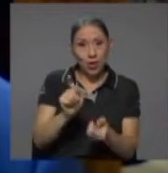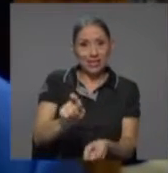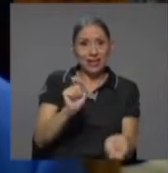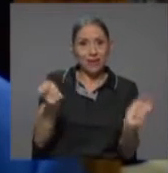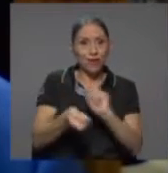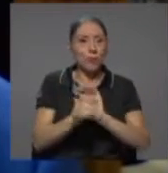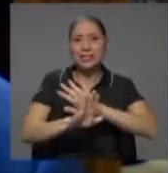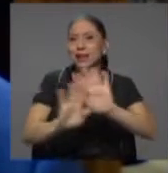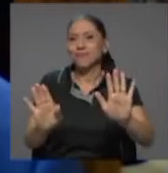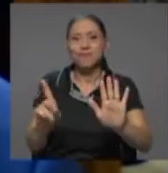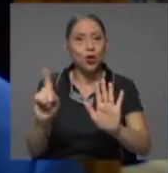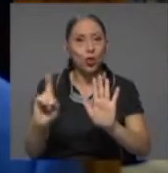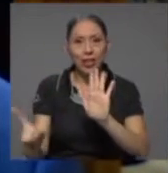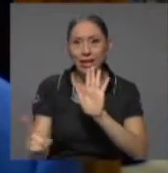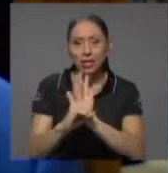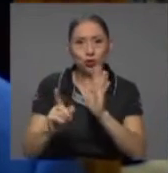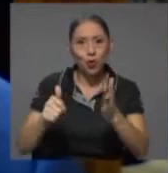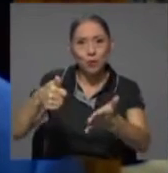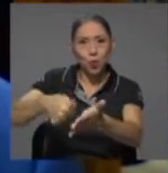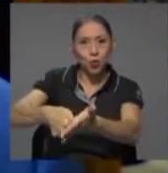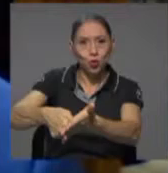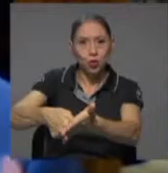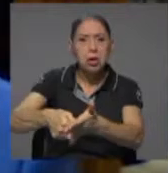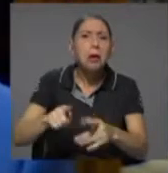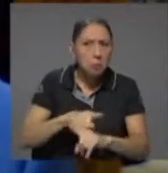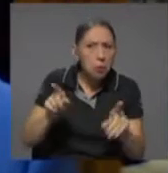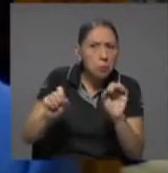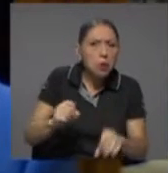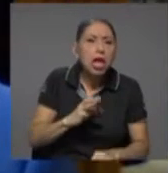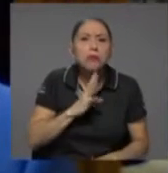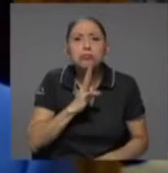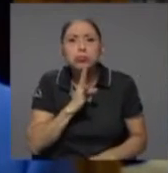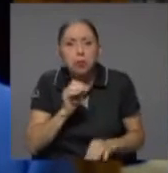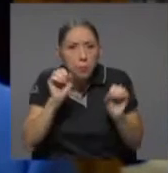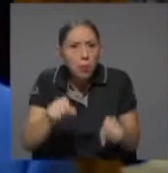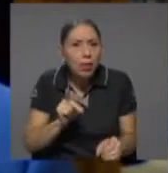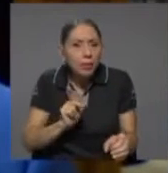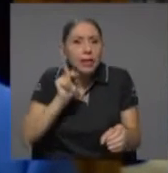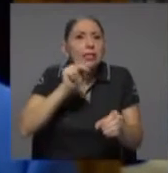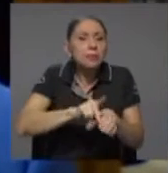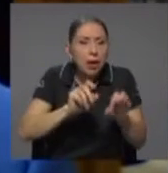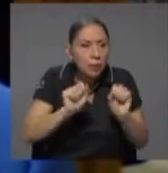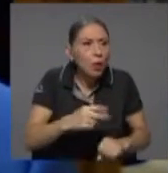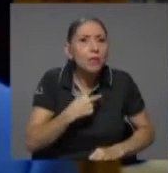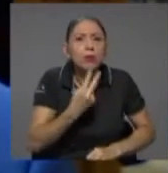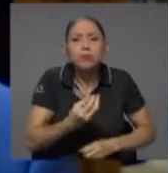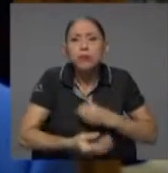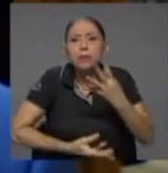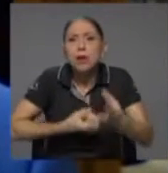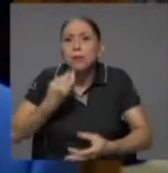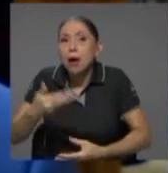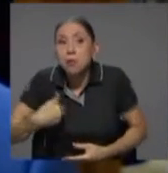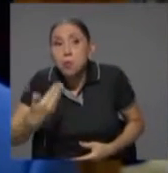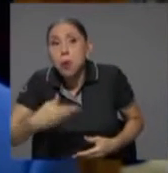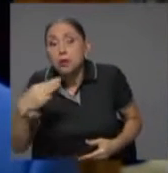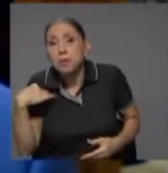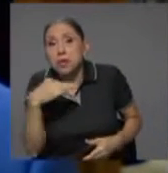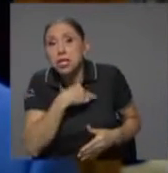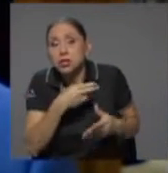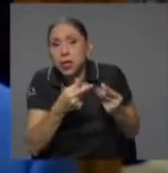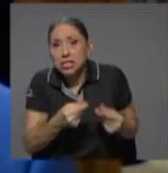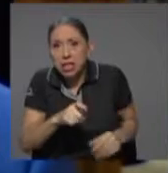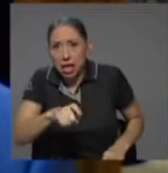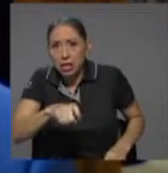derecho al voto, si bien no el derecho a voz, de manera que sí puede participar en las sesiones cuando bien lo tenga el señor o la señora ministra de Hacienda,